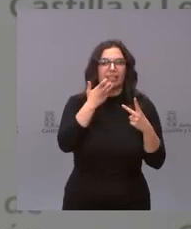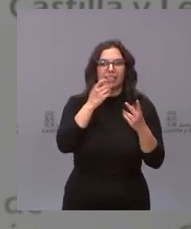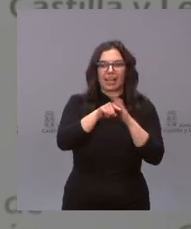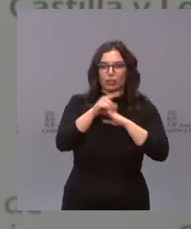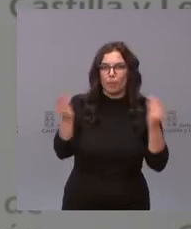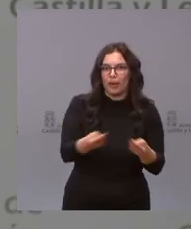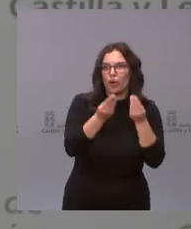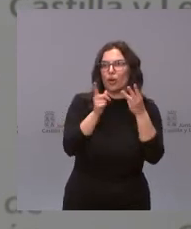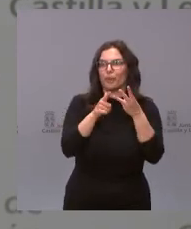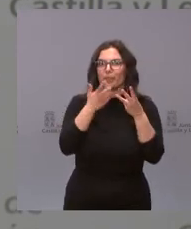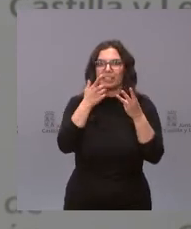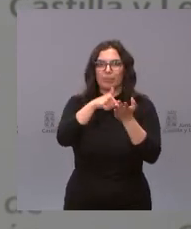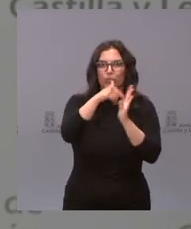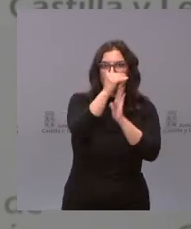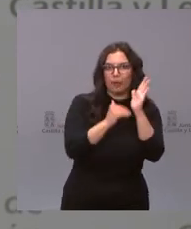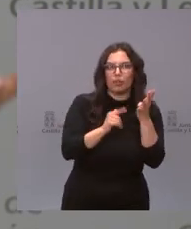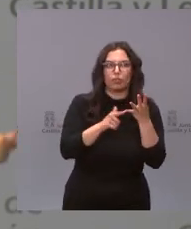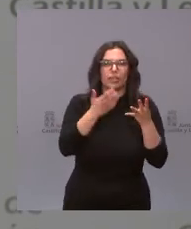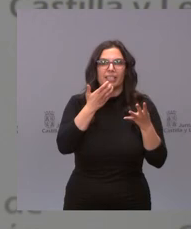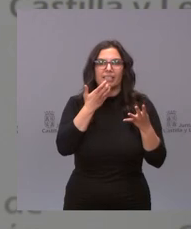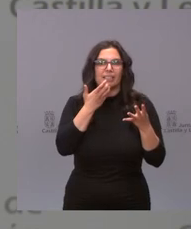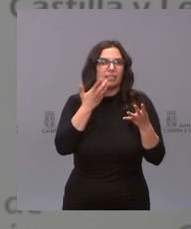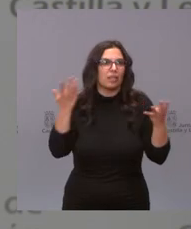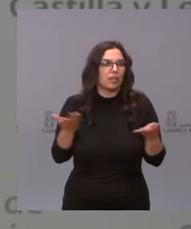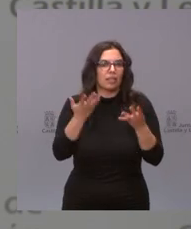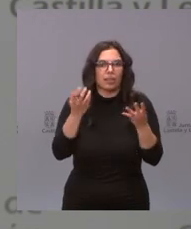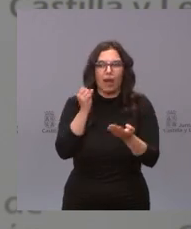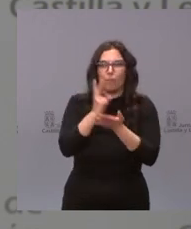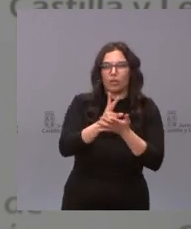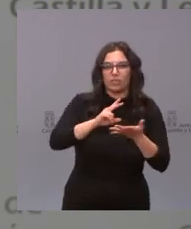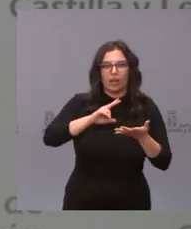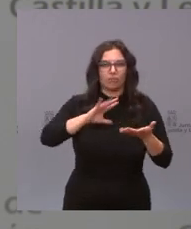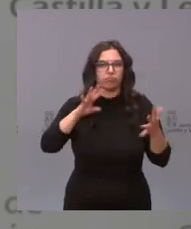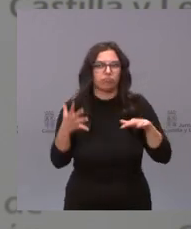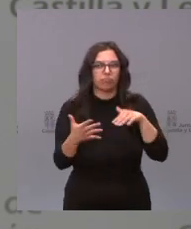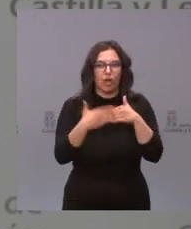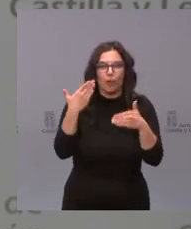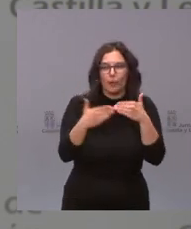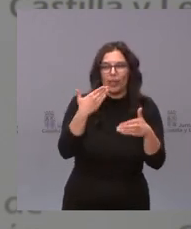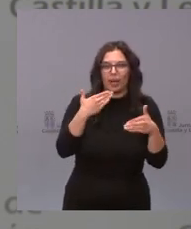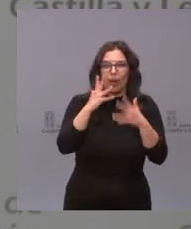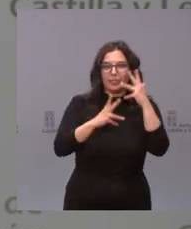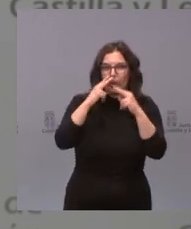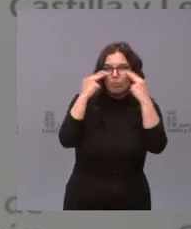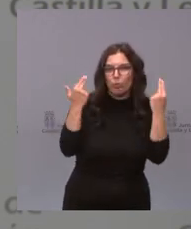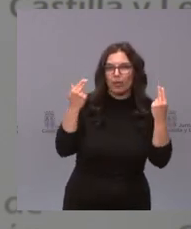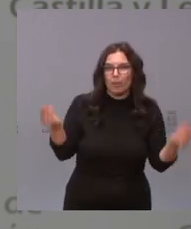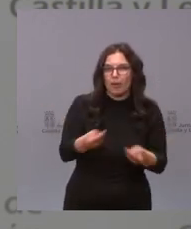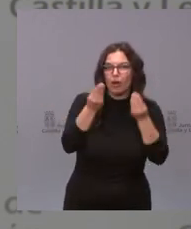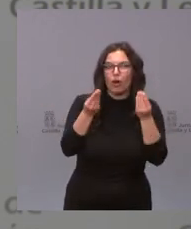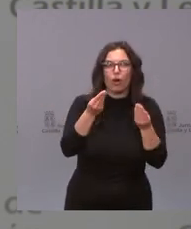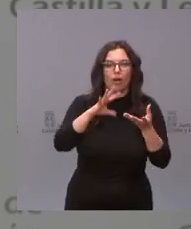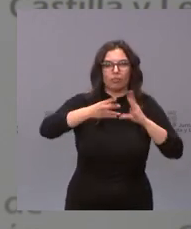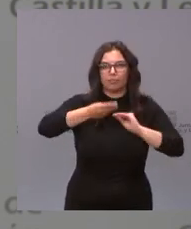gestión si va a haber bajada de impuestos si va a haber apuesta por la modernidad en las administraciones si va a haber apuesta pues por la